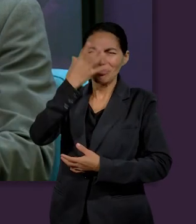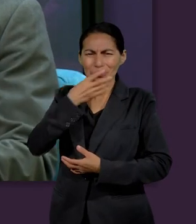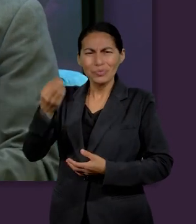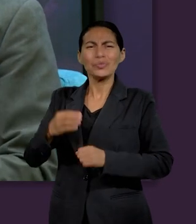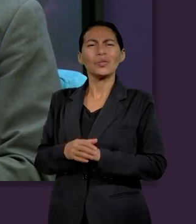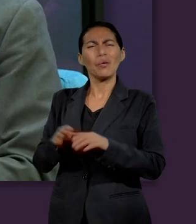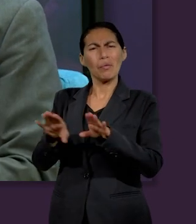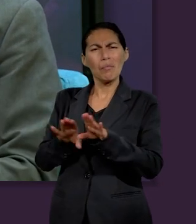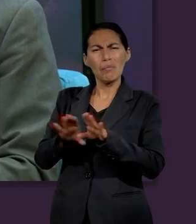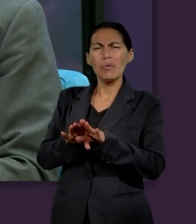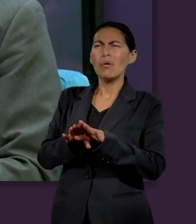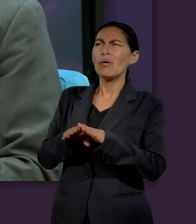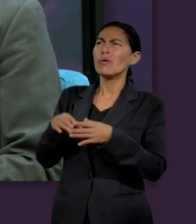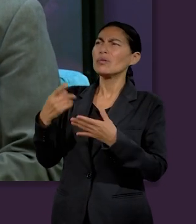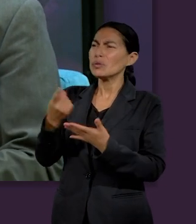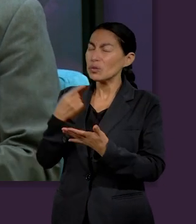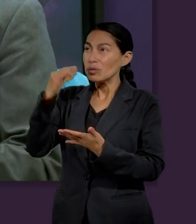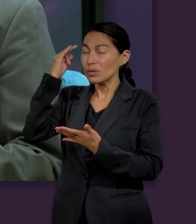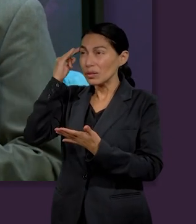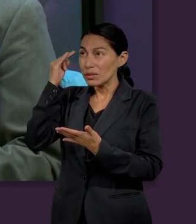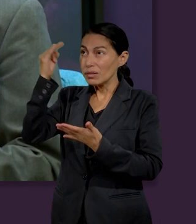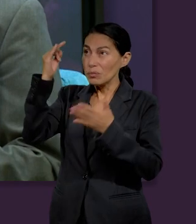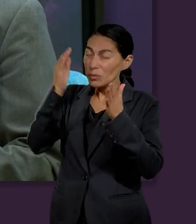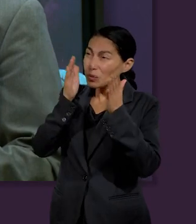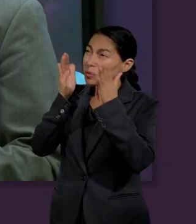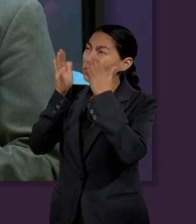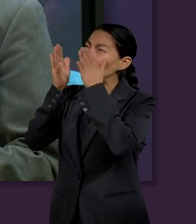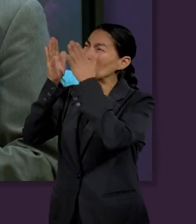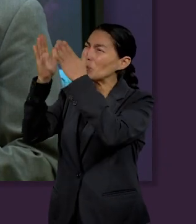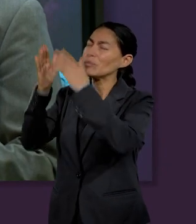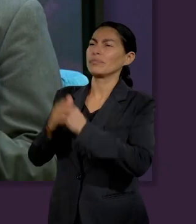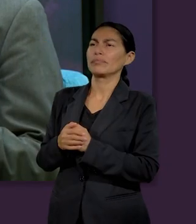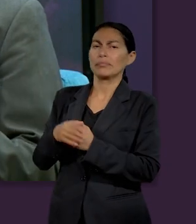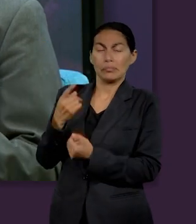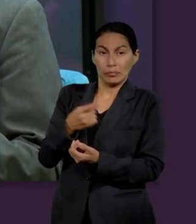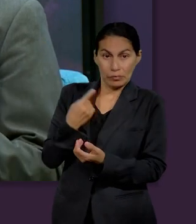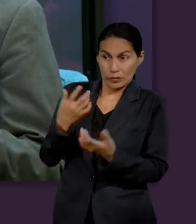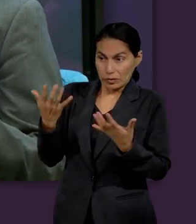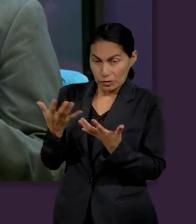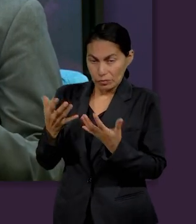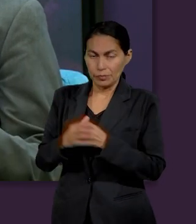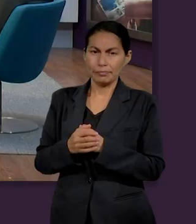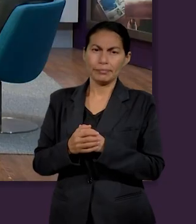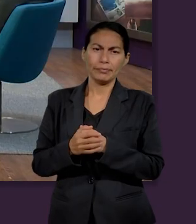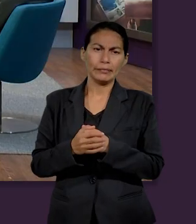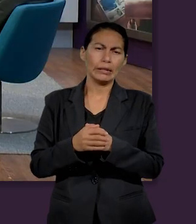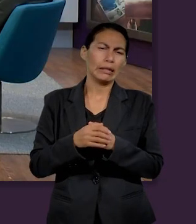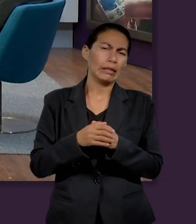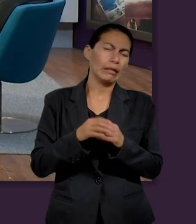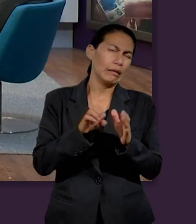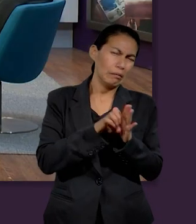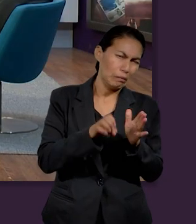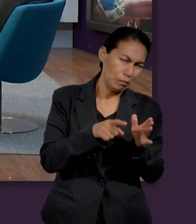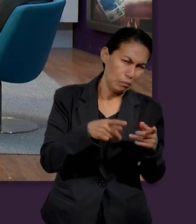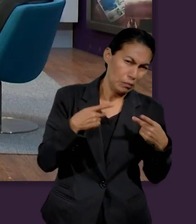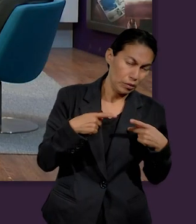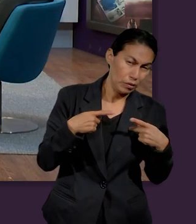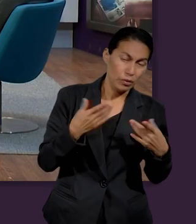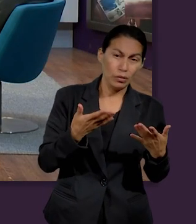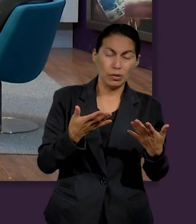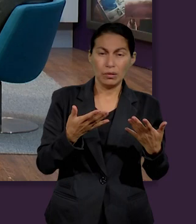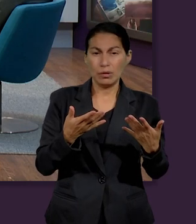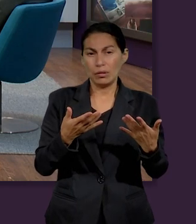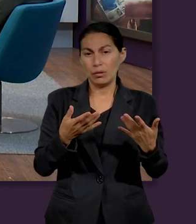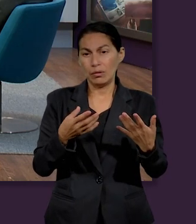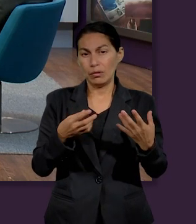invertir nuestro tiempo en lo que él quiere pero cuando actuamos y algo que pasó con este personaje es de